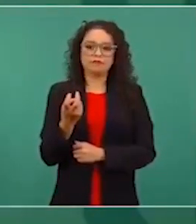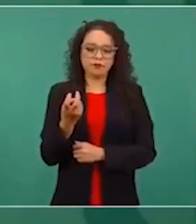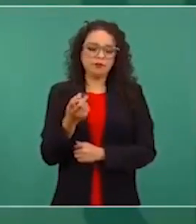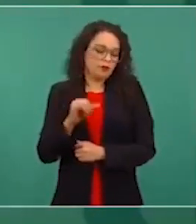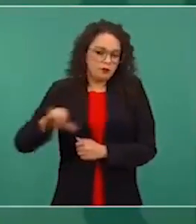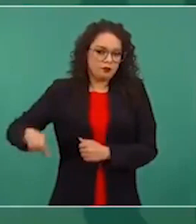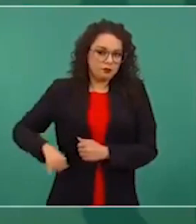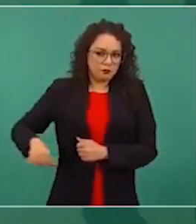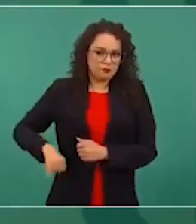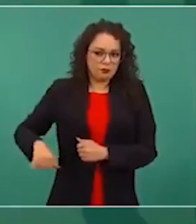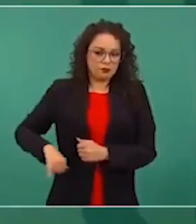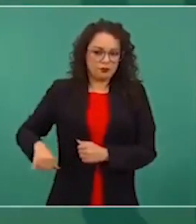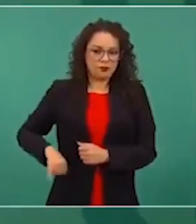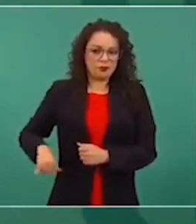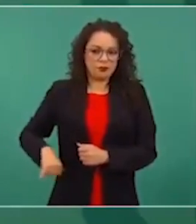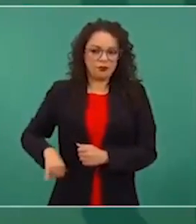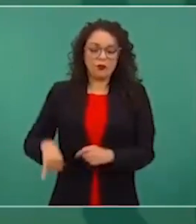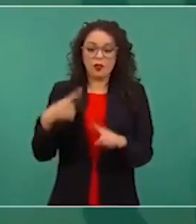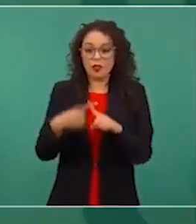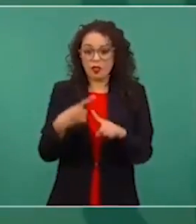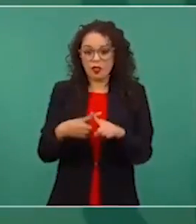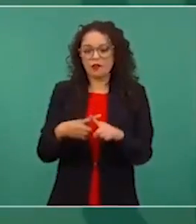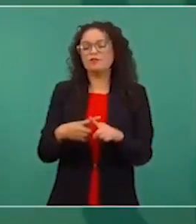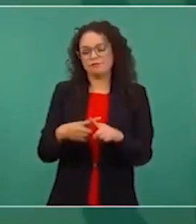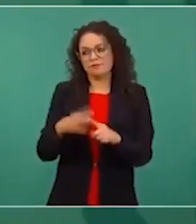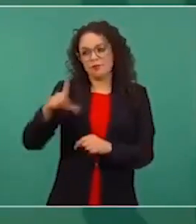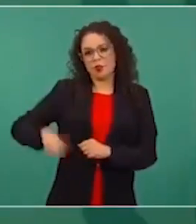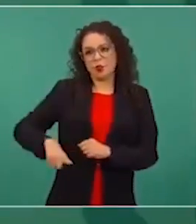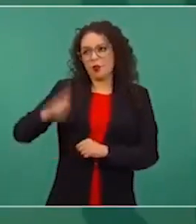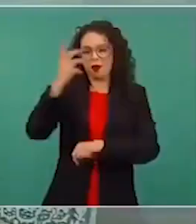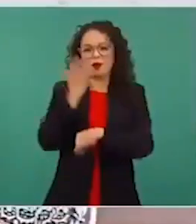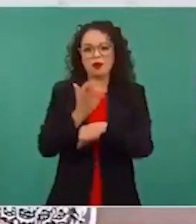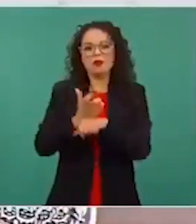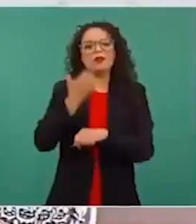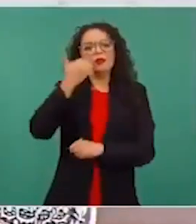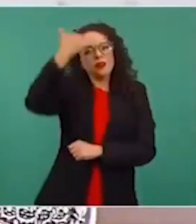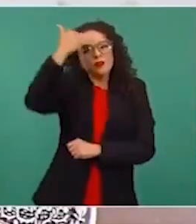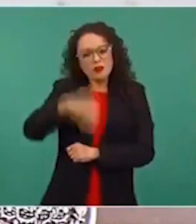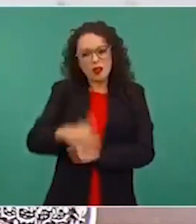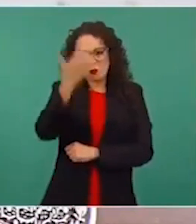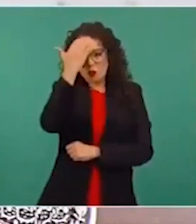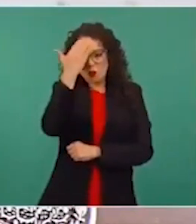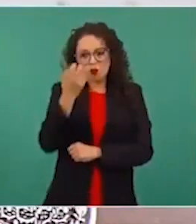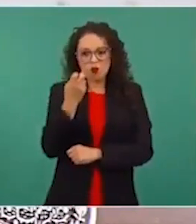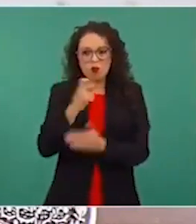de parte del gobierno de Estados Unidos en conocer este programa